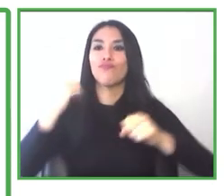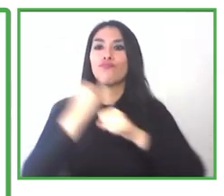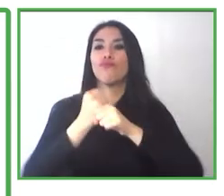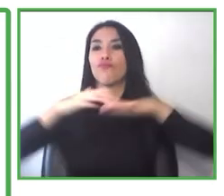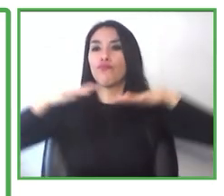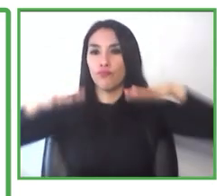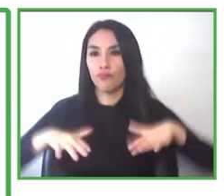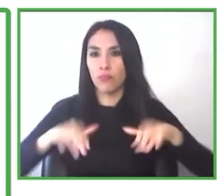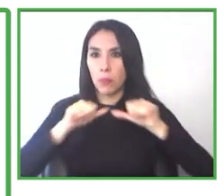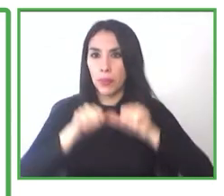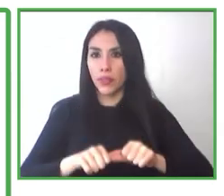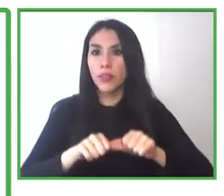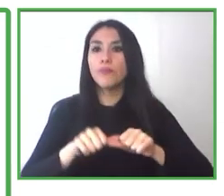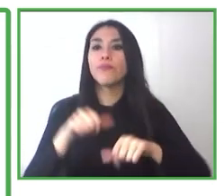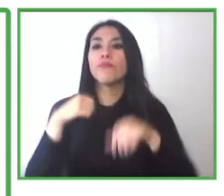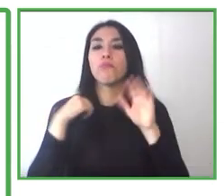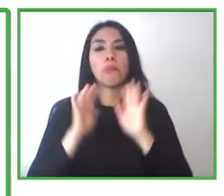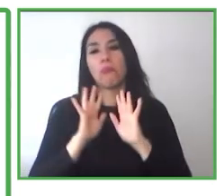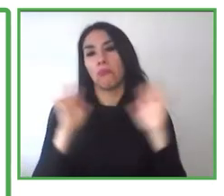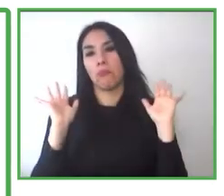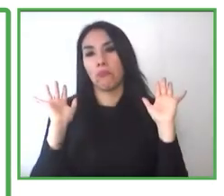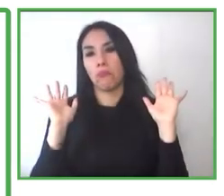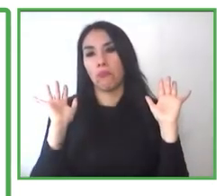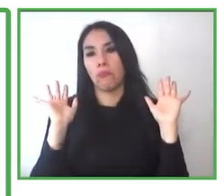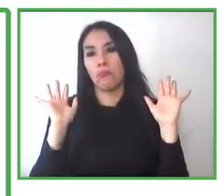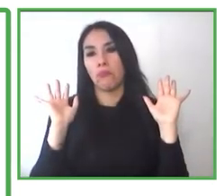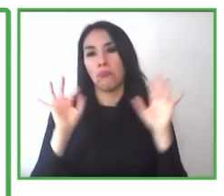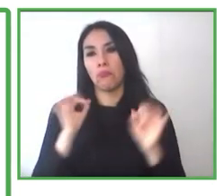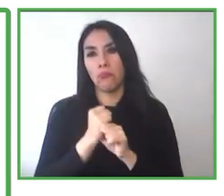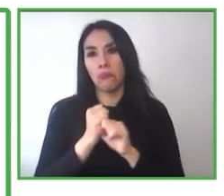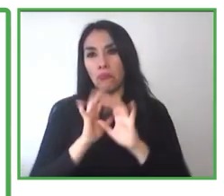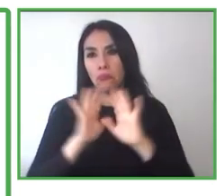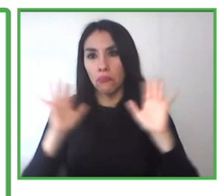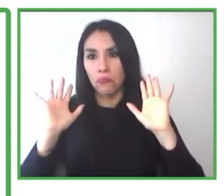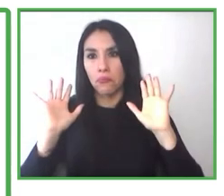permanezca en el puesto de trabajo y ojalá progrese en ese puesto de trabajo.